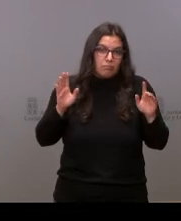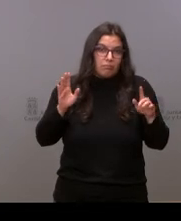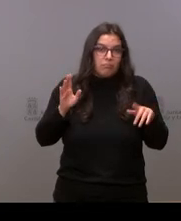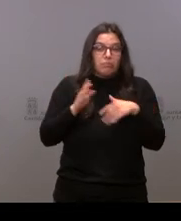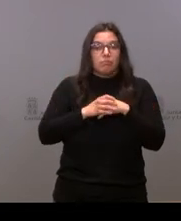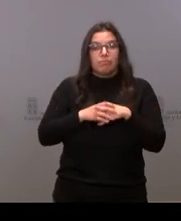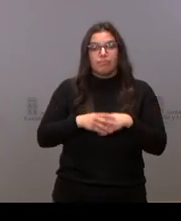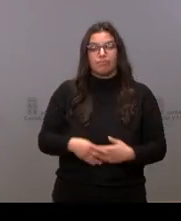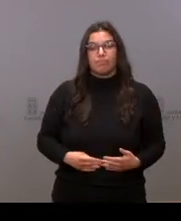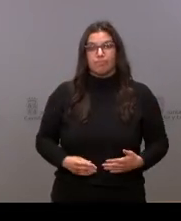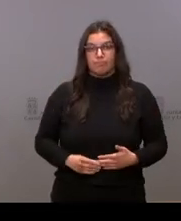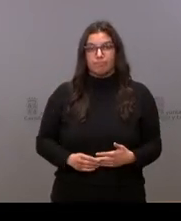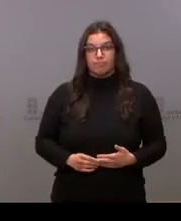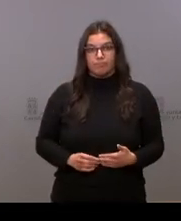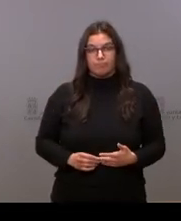Gobierno autonómico.